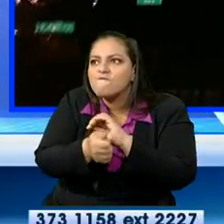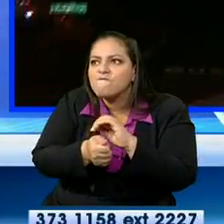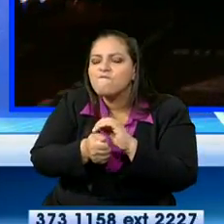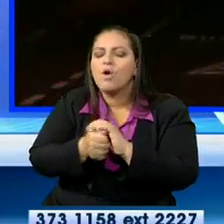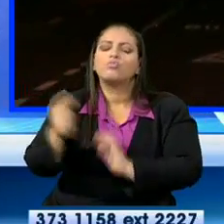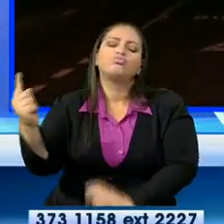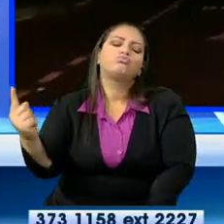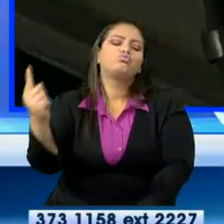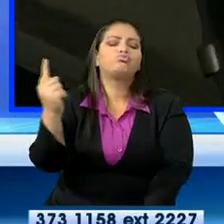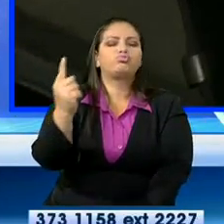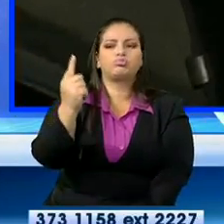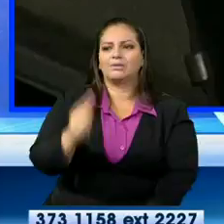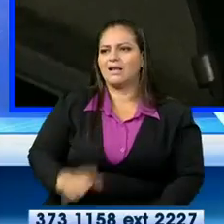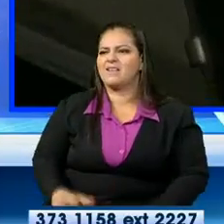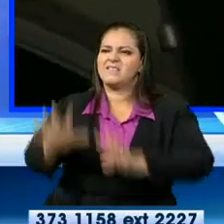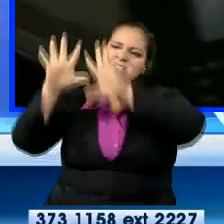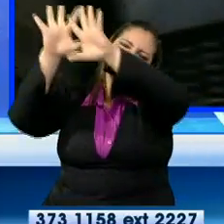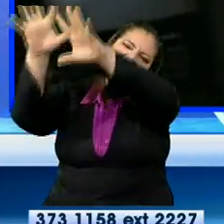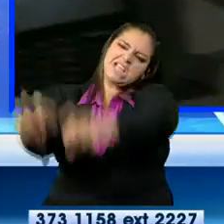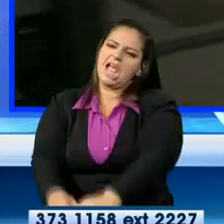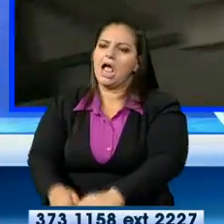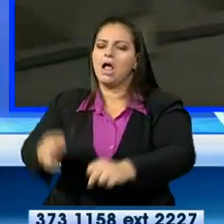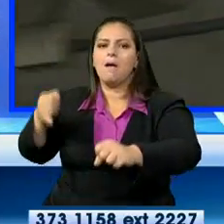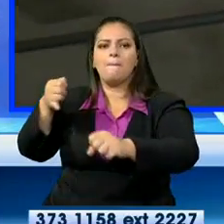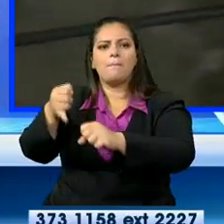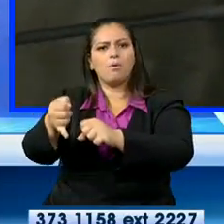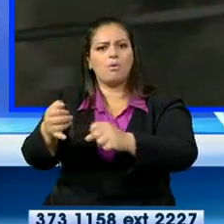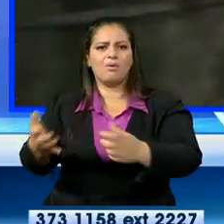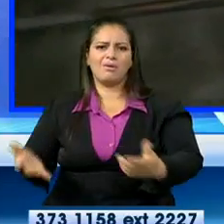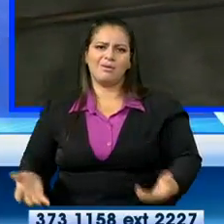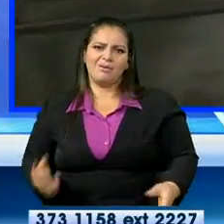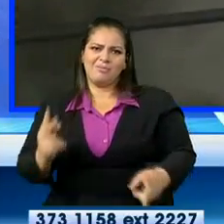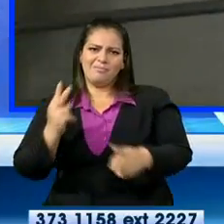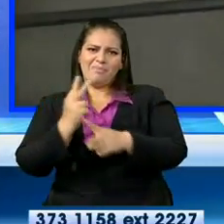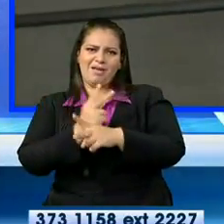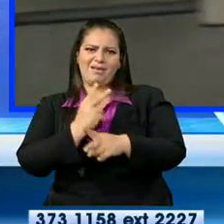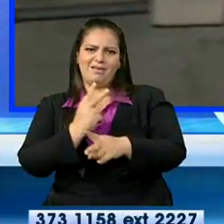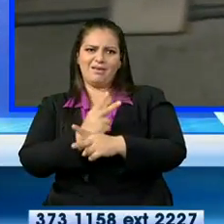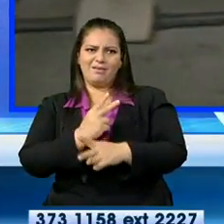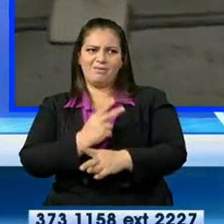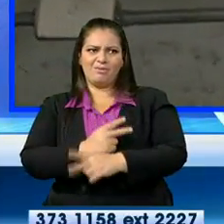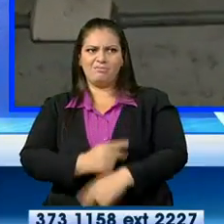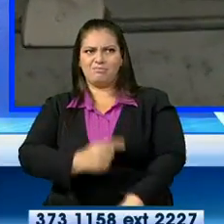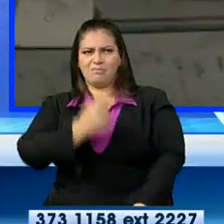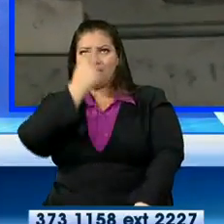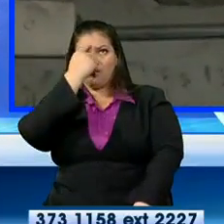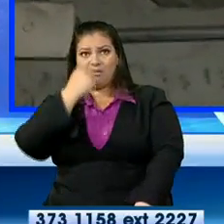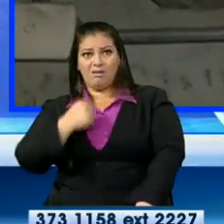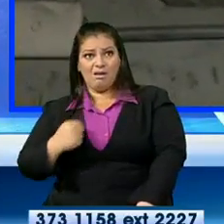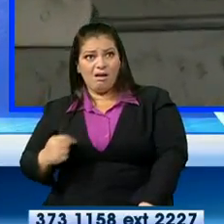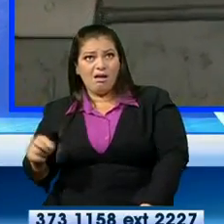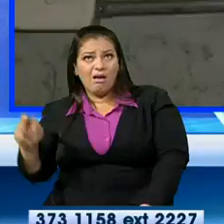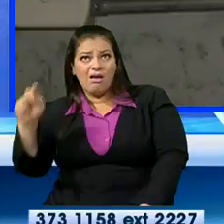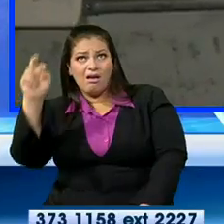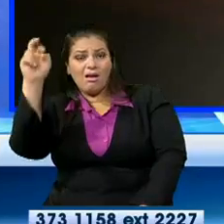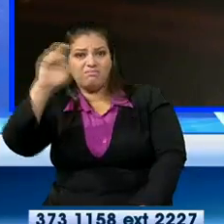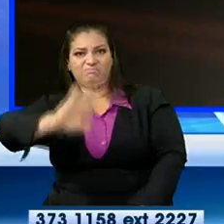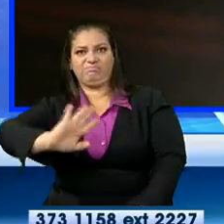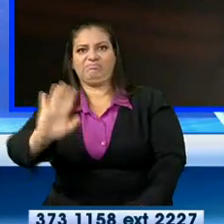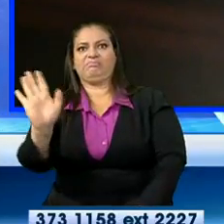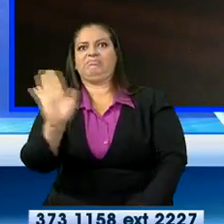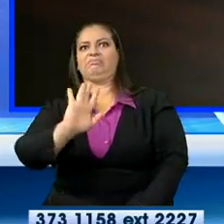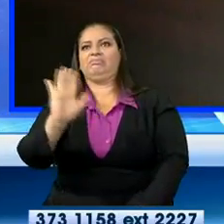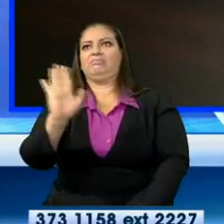vejadas. Cualquier cosa puede suceder si uno se atreve, si arriesga a